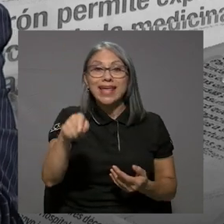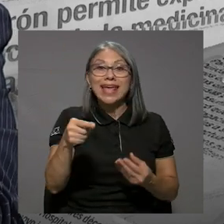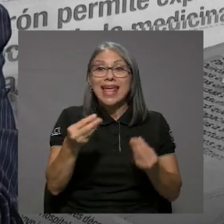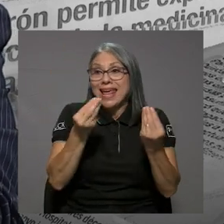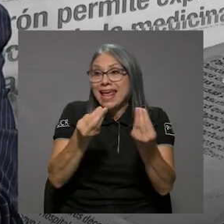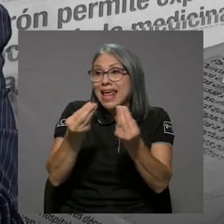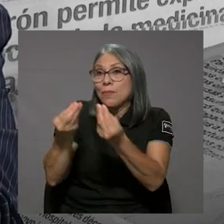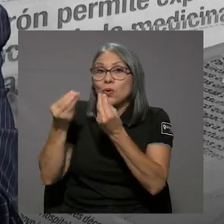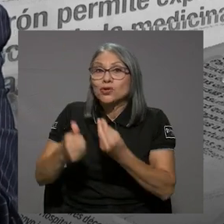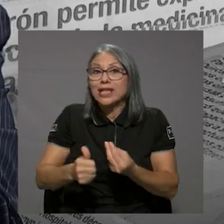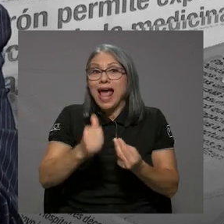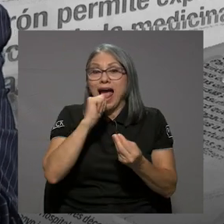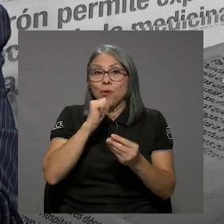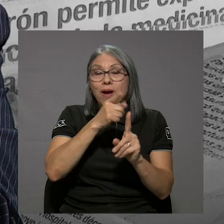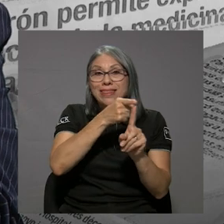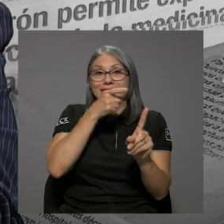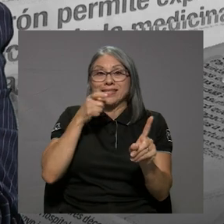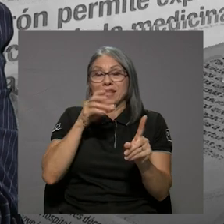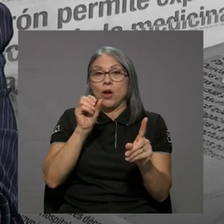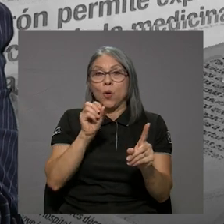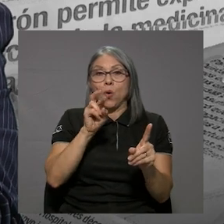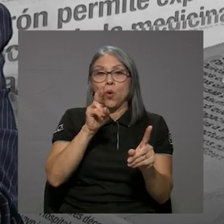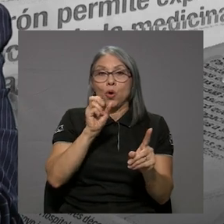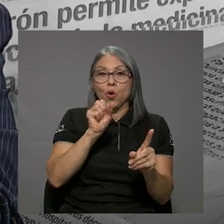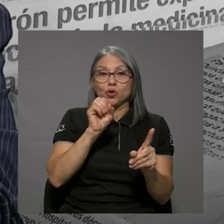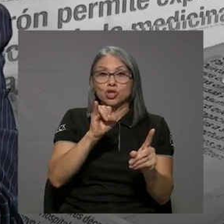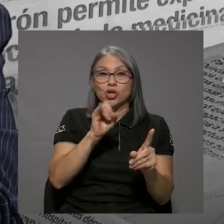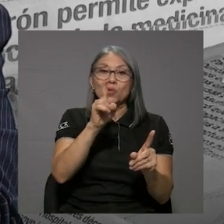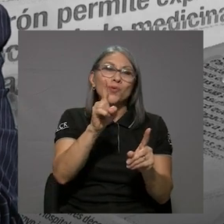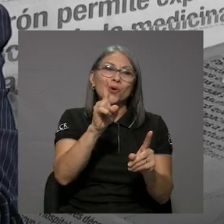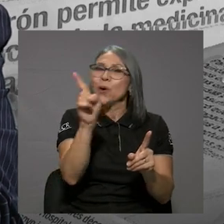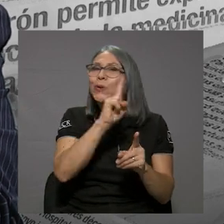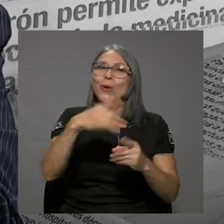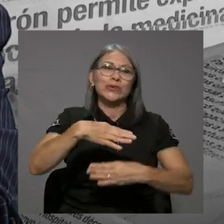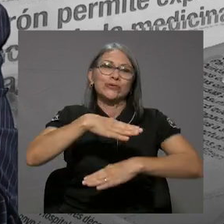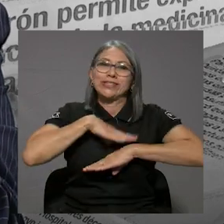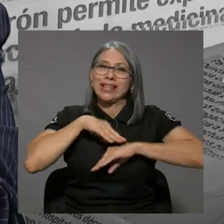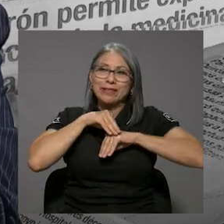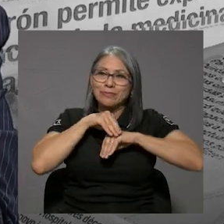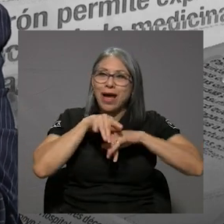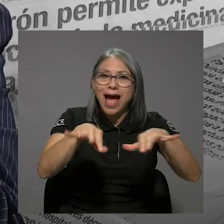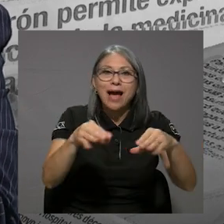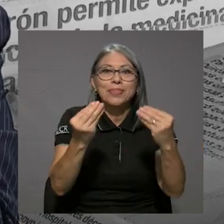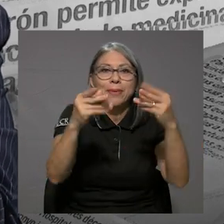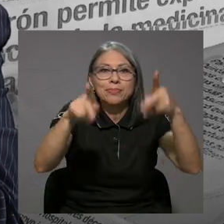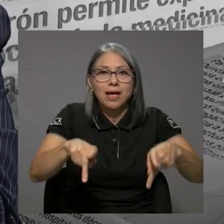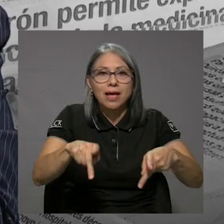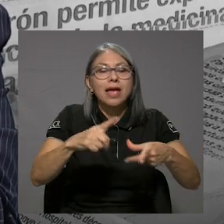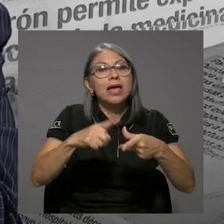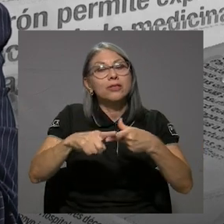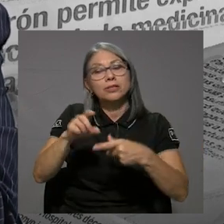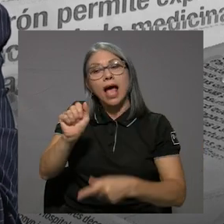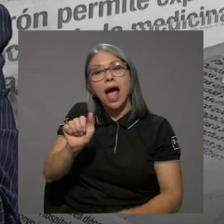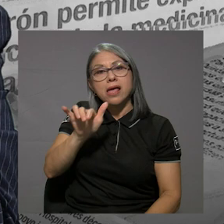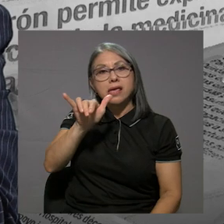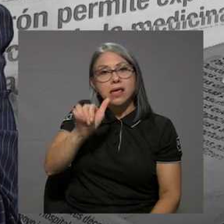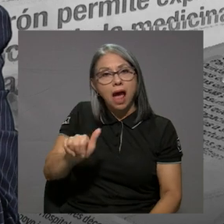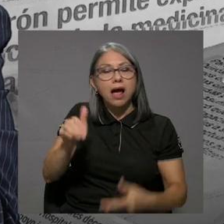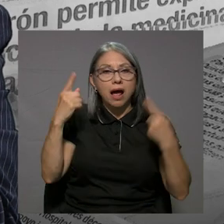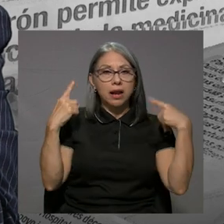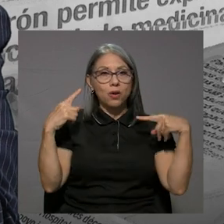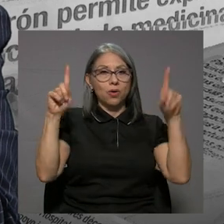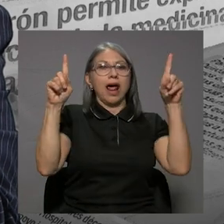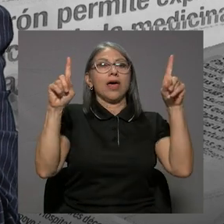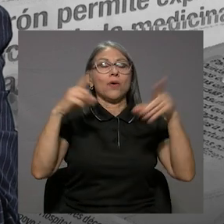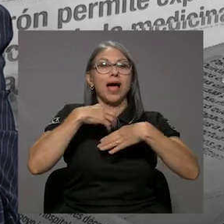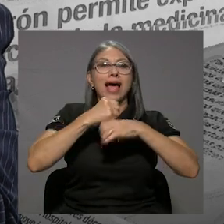volumen de agua que se trae en el Orozi 1 no alcanza para tanta población. Entonces, el AIA ha logrado